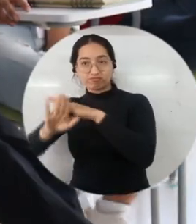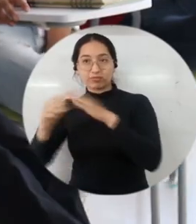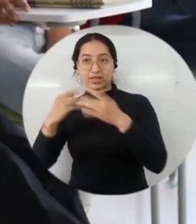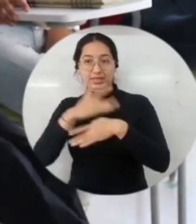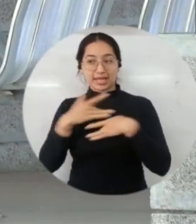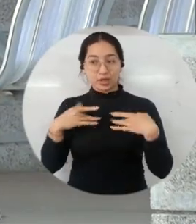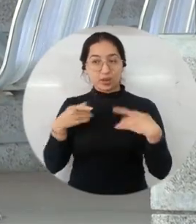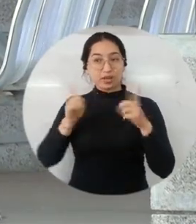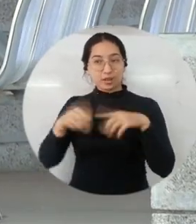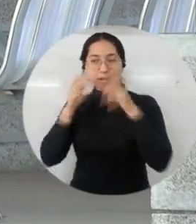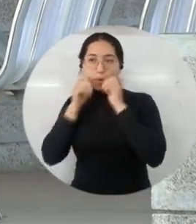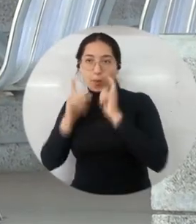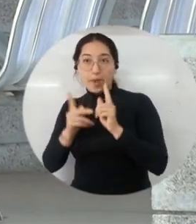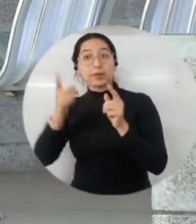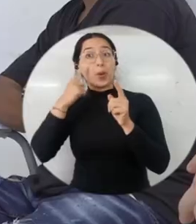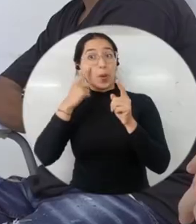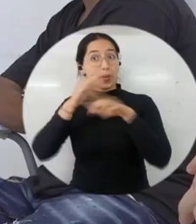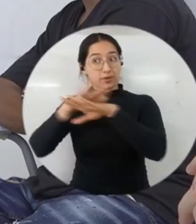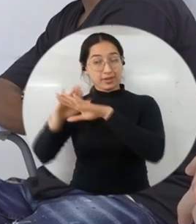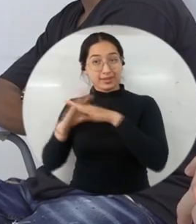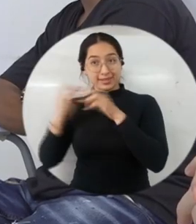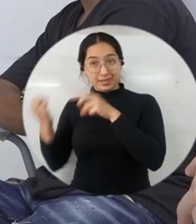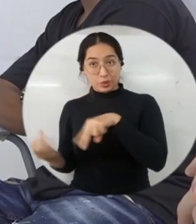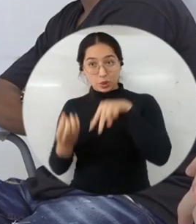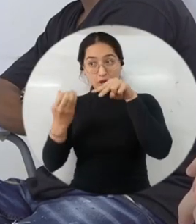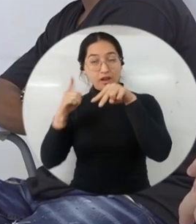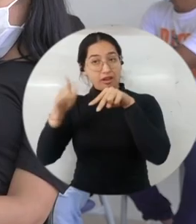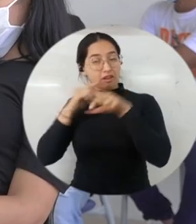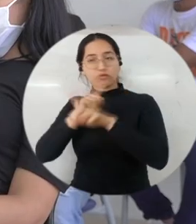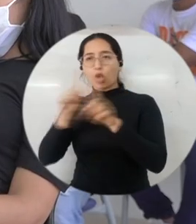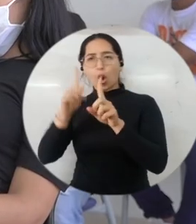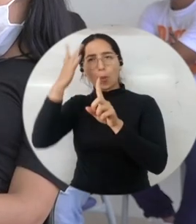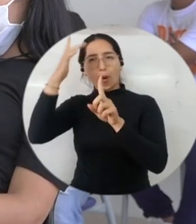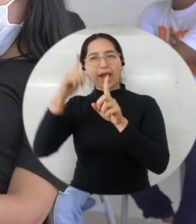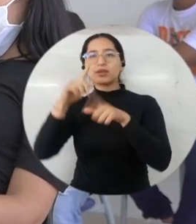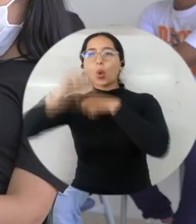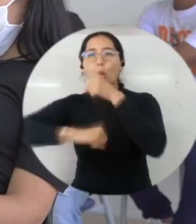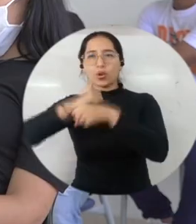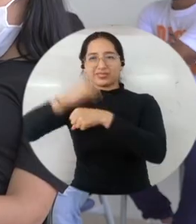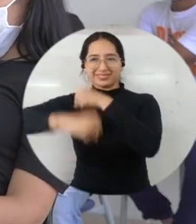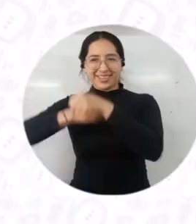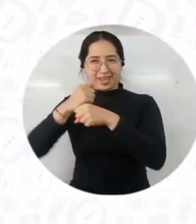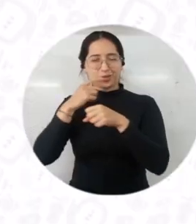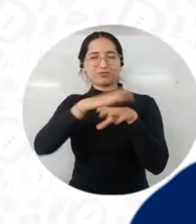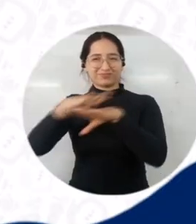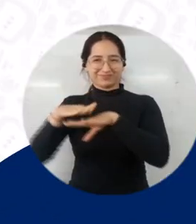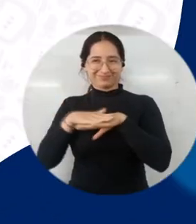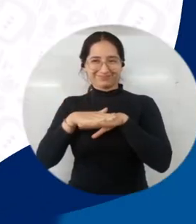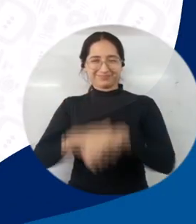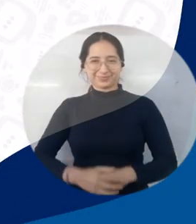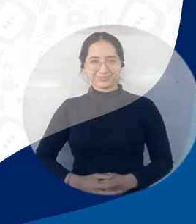Ciencias de la Salud y Humanidades, excepto la Facultad de Ciencias de la Educación, cuya oferta es anual.